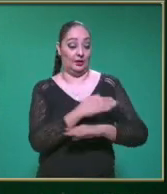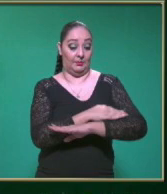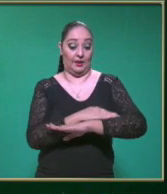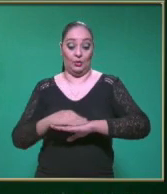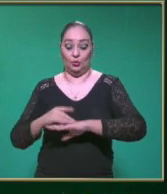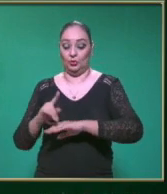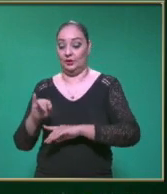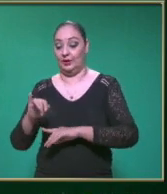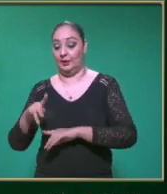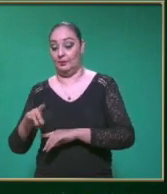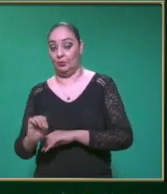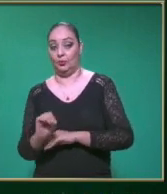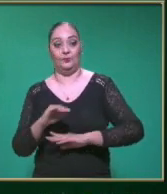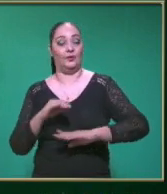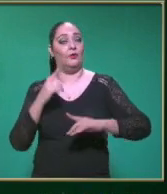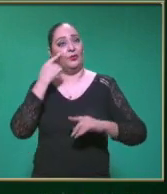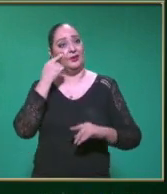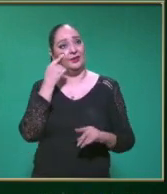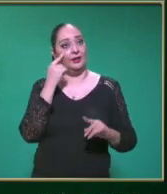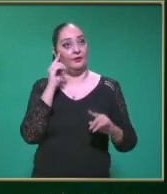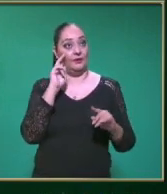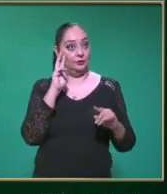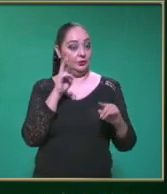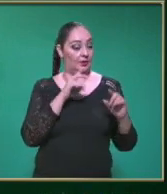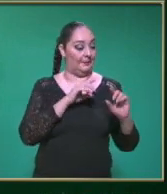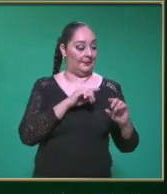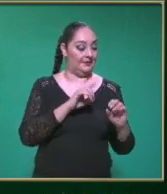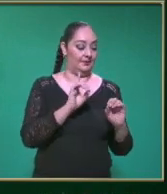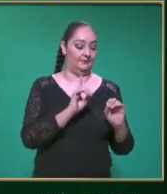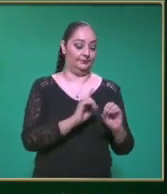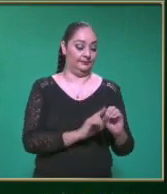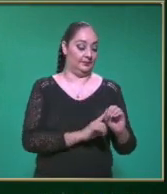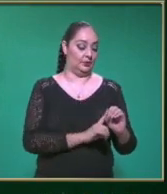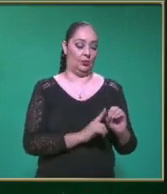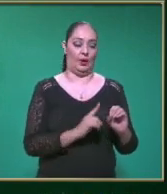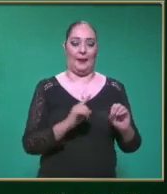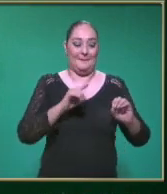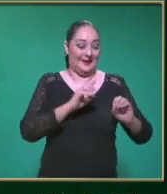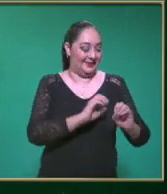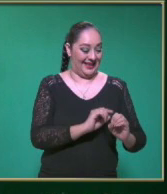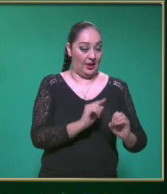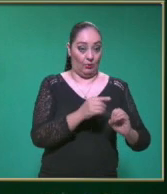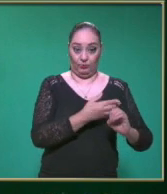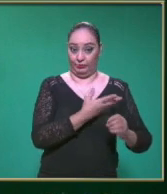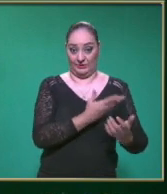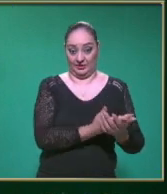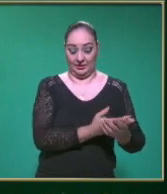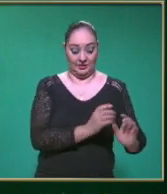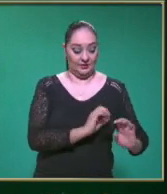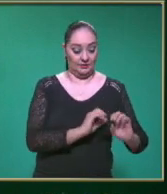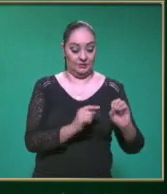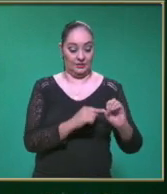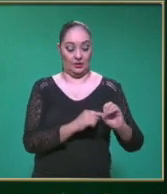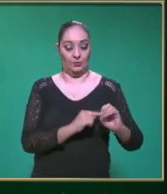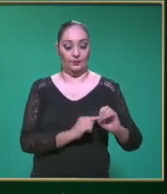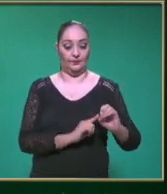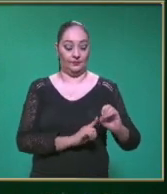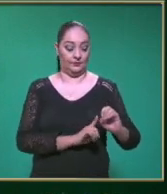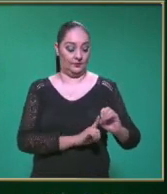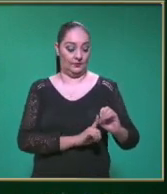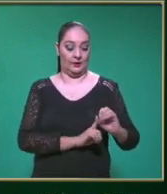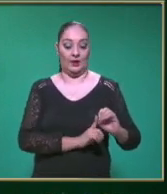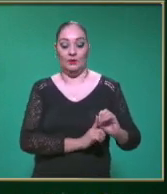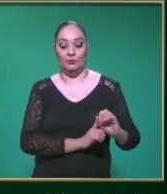fijan Alumnos Fíjense Pasa el segundo uno Parte del reposo Primeramente Porque El vector Sale de cero